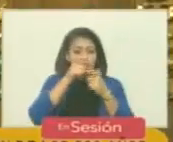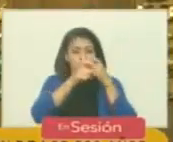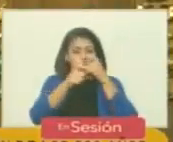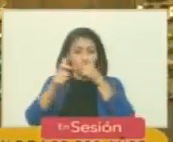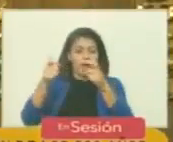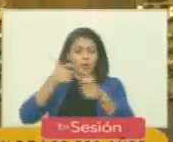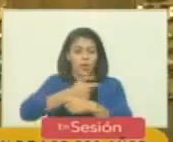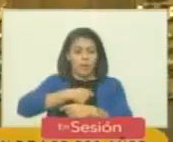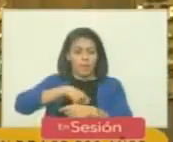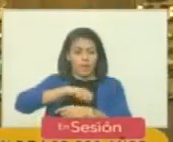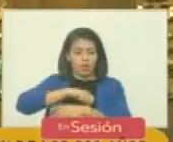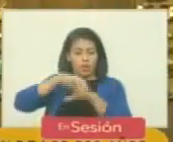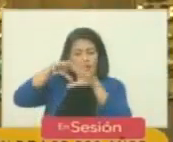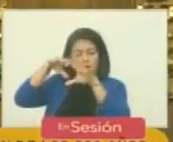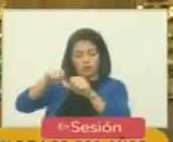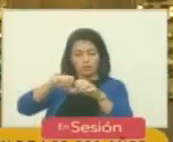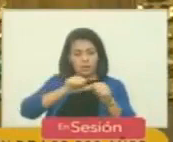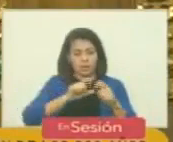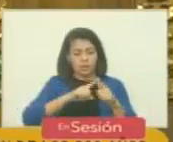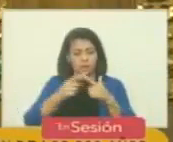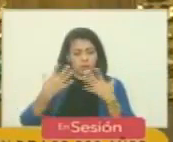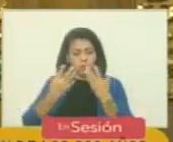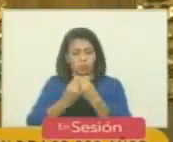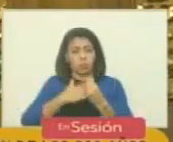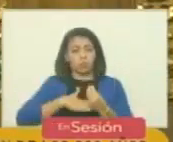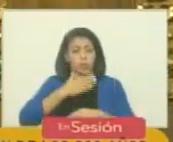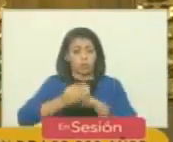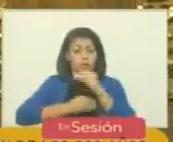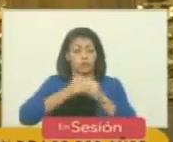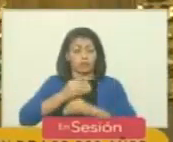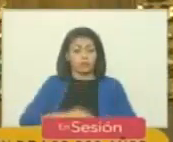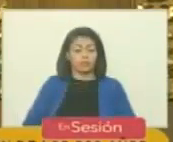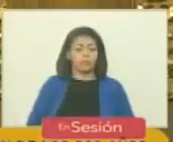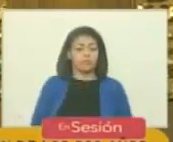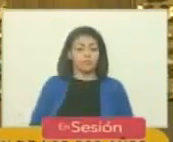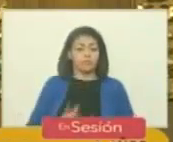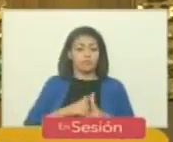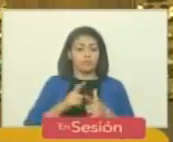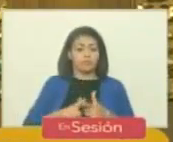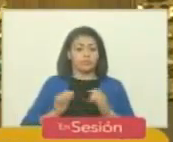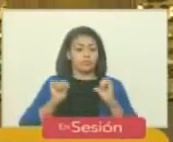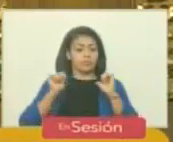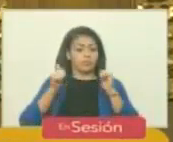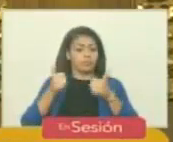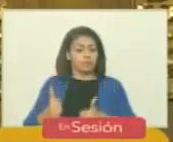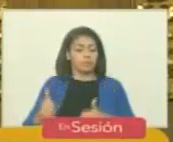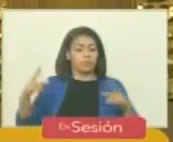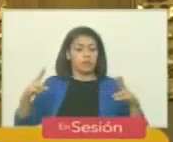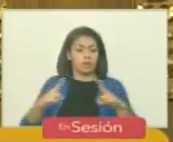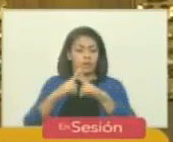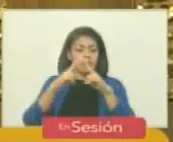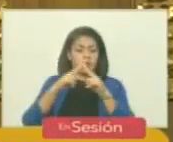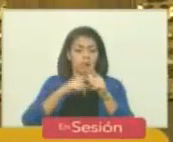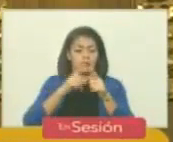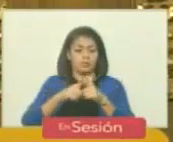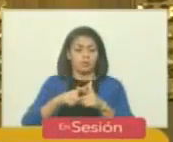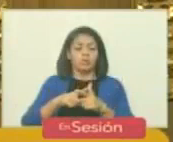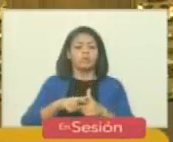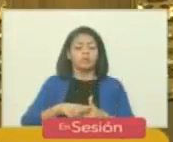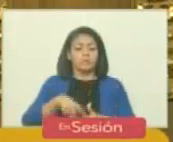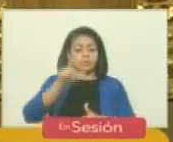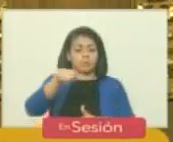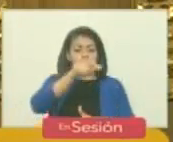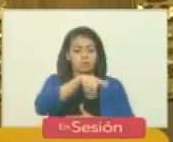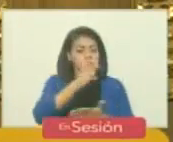colonial juntos que no seríamos capaces de hacer por eso desde el primer instante del encuentro los cipayos de